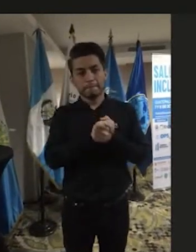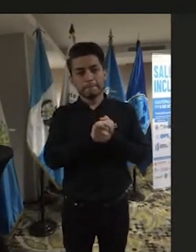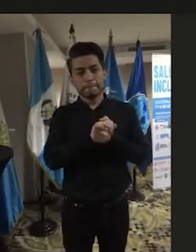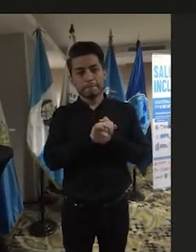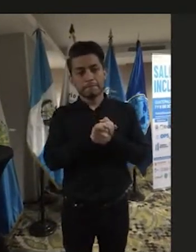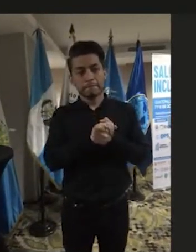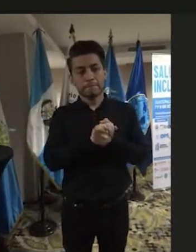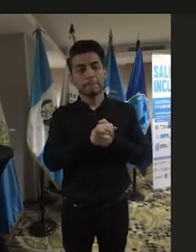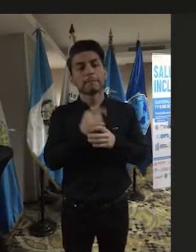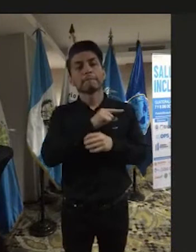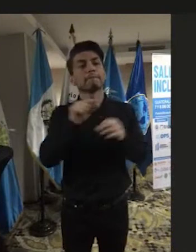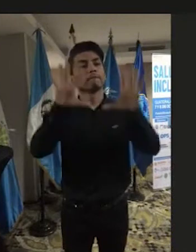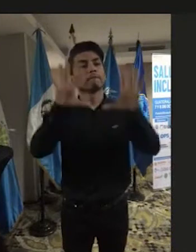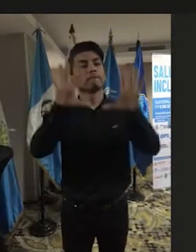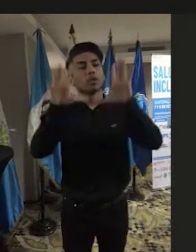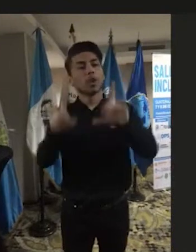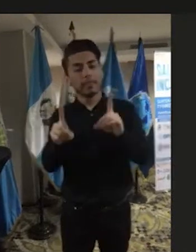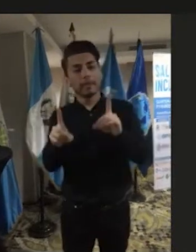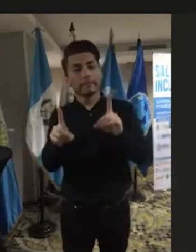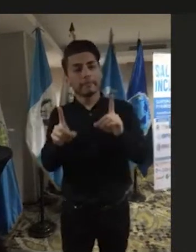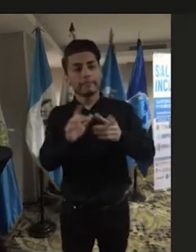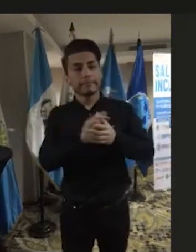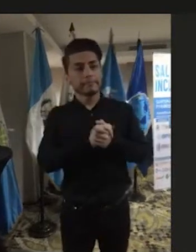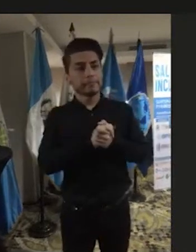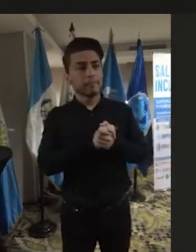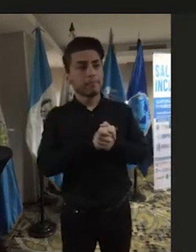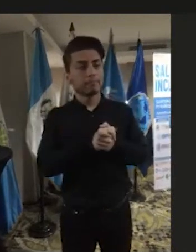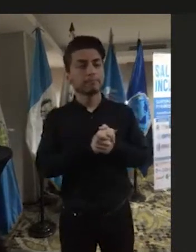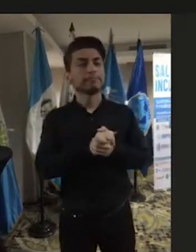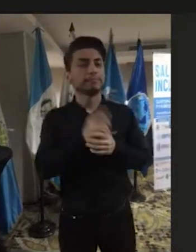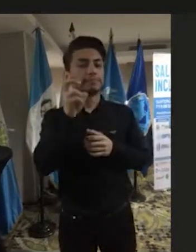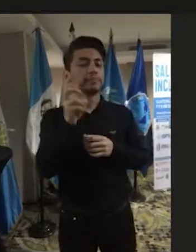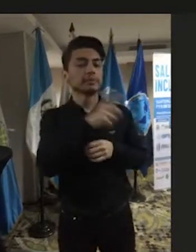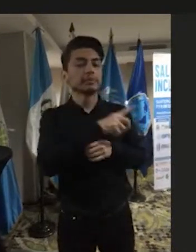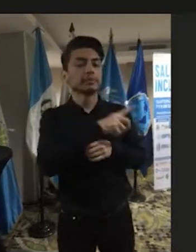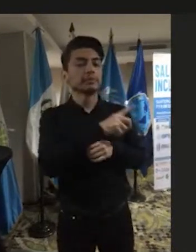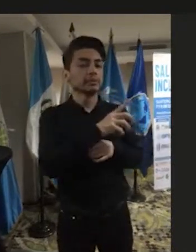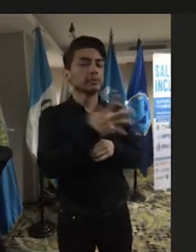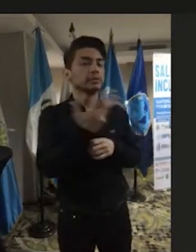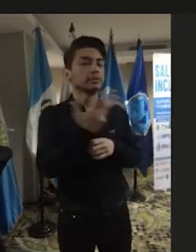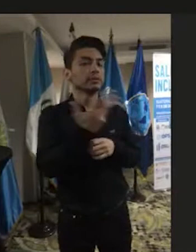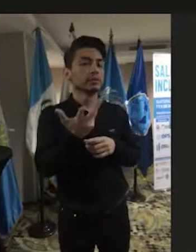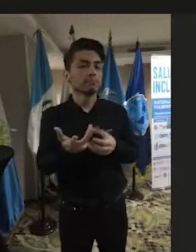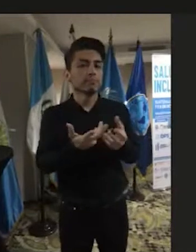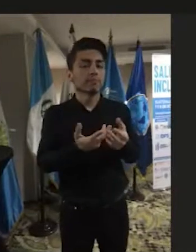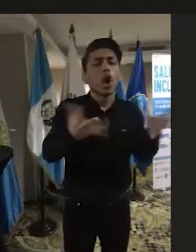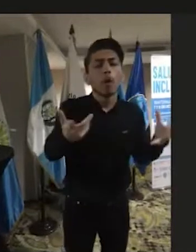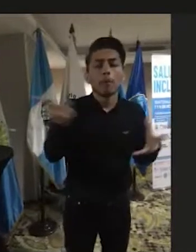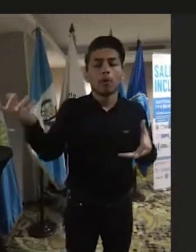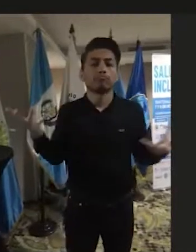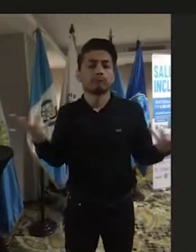El Consejo Nacional para la Atención de las Personas con Discapacidad precisamente es producto de esa unión.